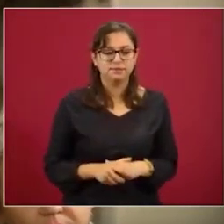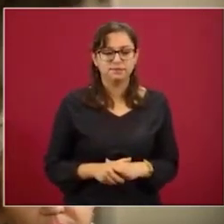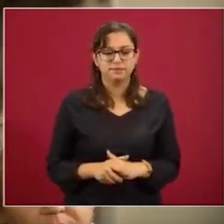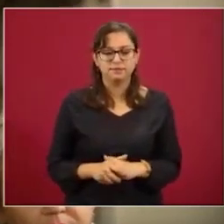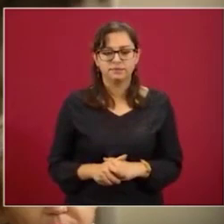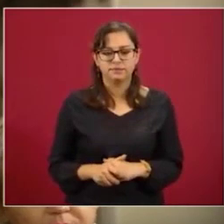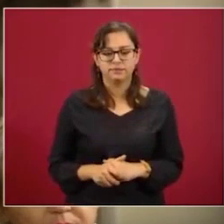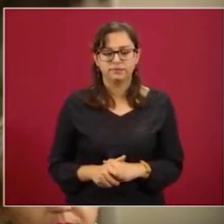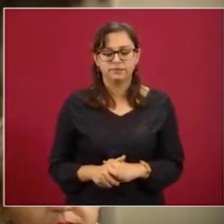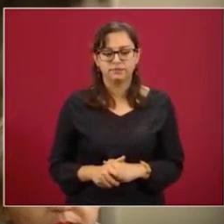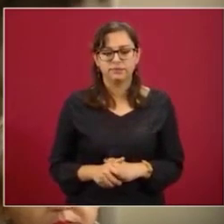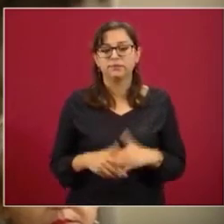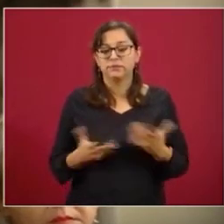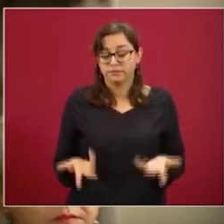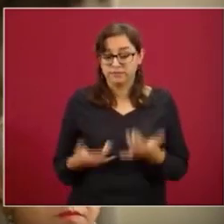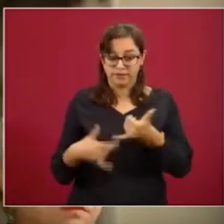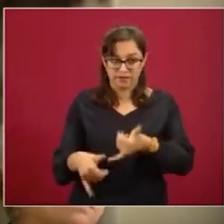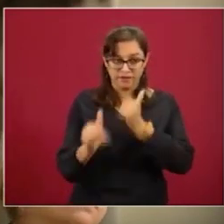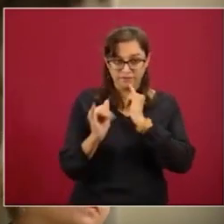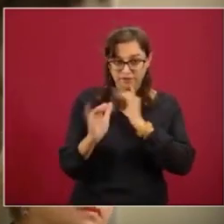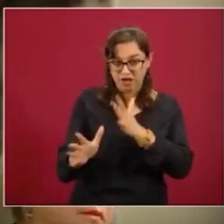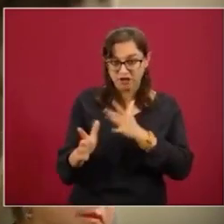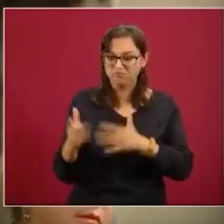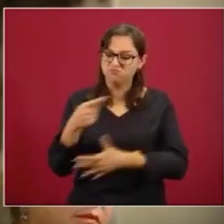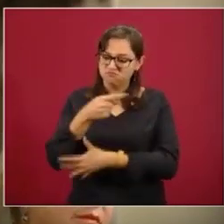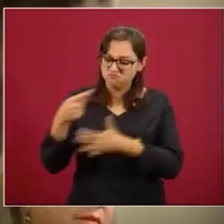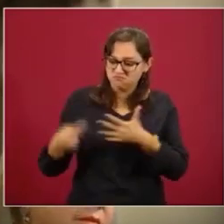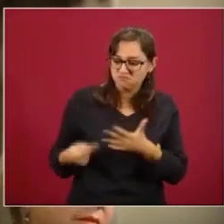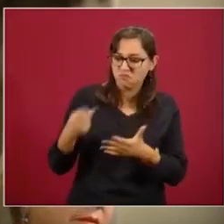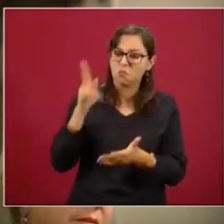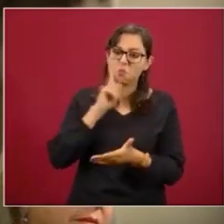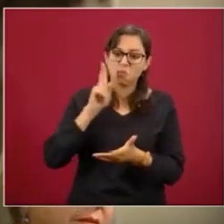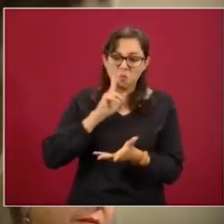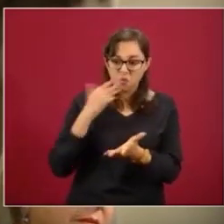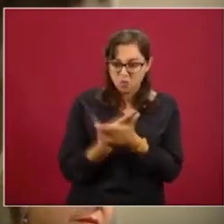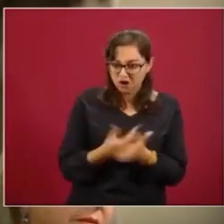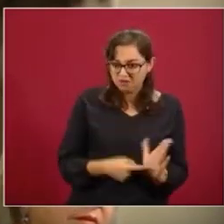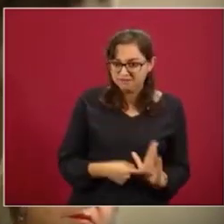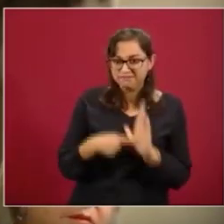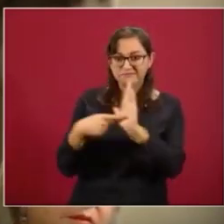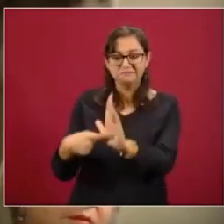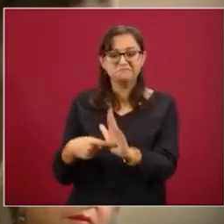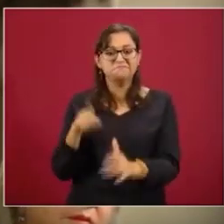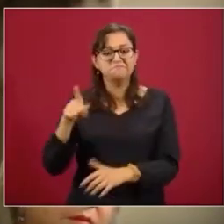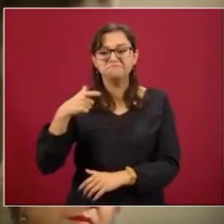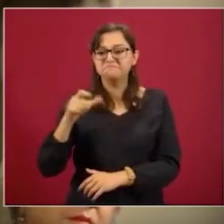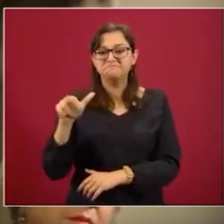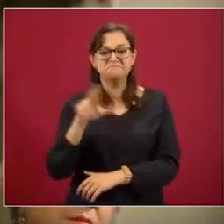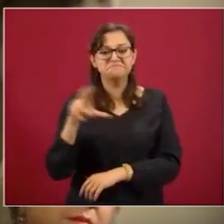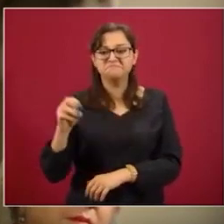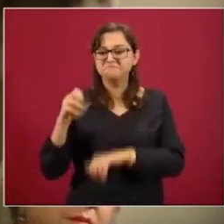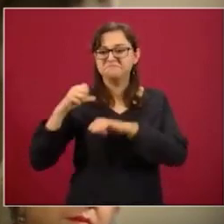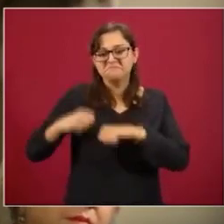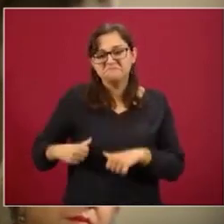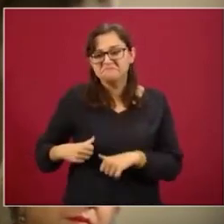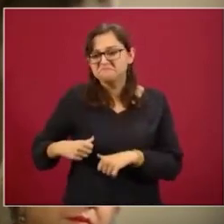Mediante esta acción fraudulenta y a pesar de ello, las autoridades de Quintana Roo avalaron y